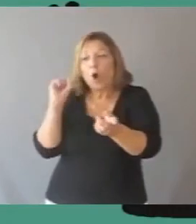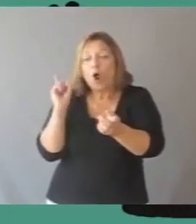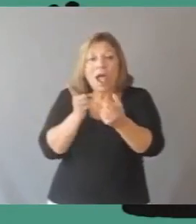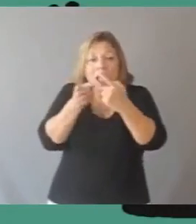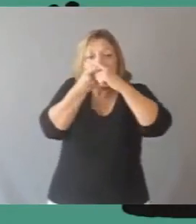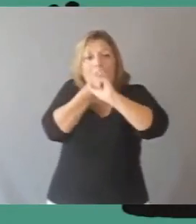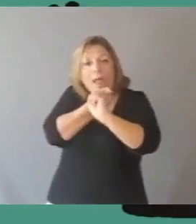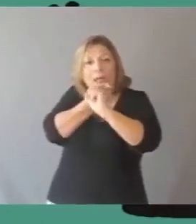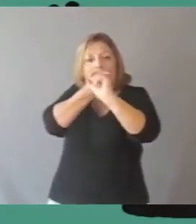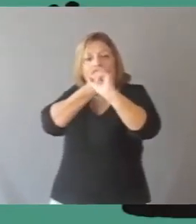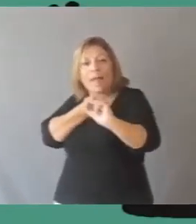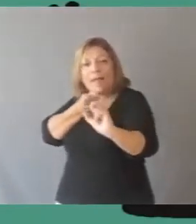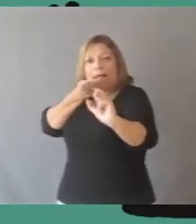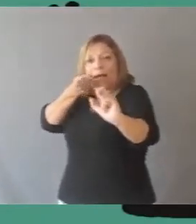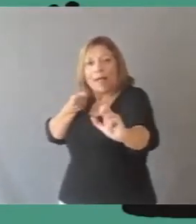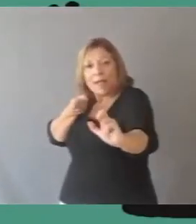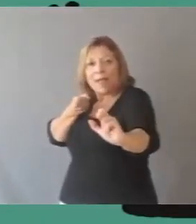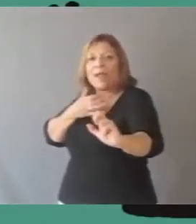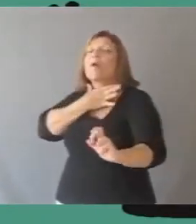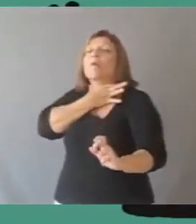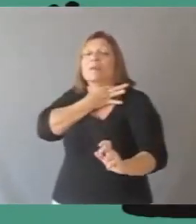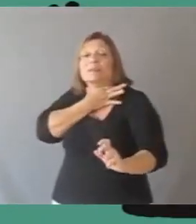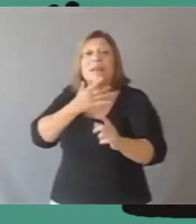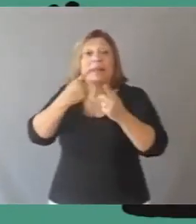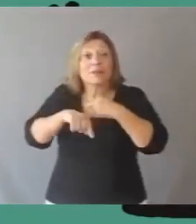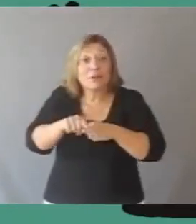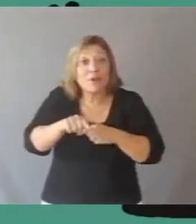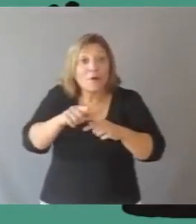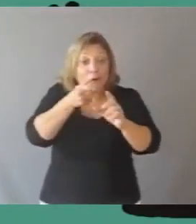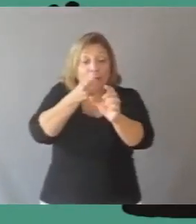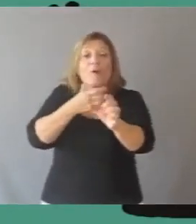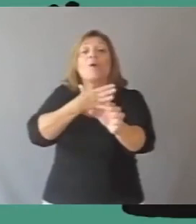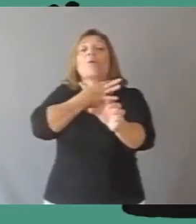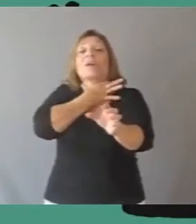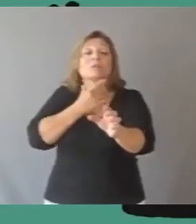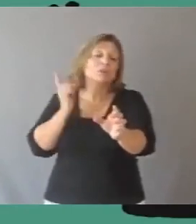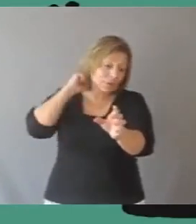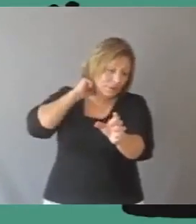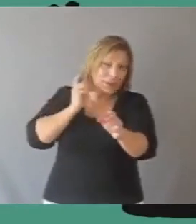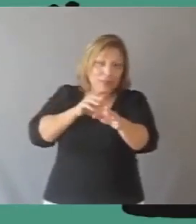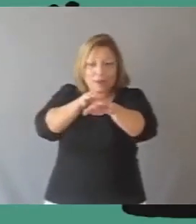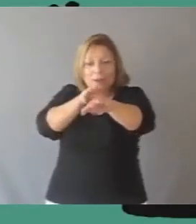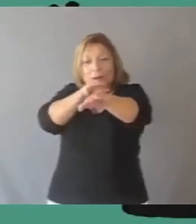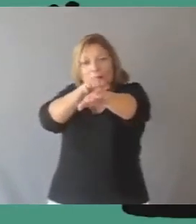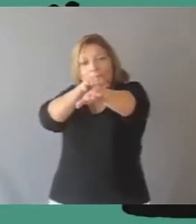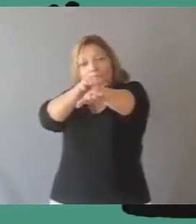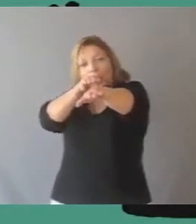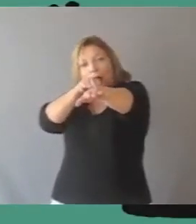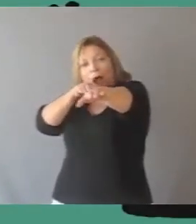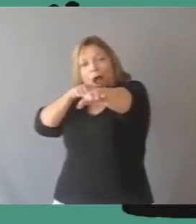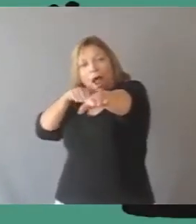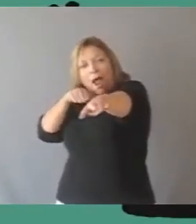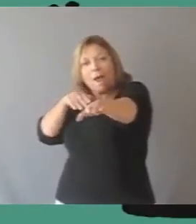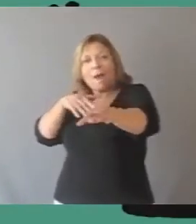todos unos con otros, de la cola de uno al cuello del otro, de la cola de este al cuello de aquel, formando así una larga cadena de